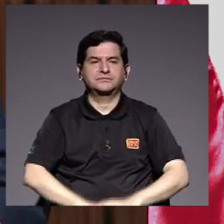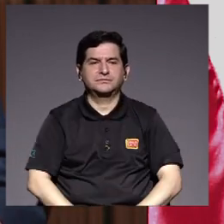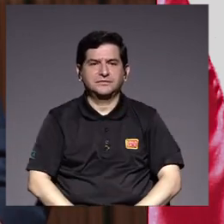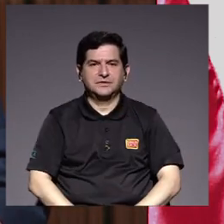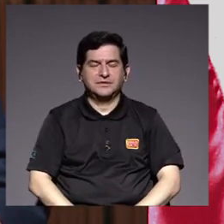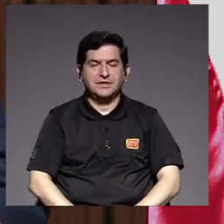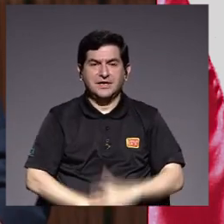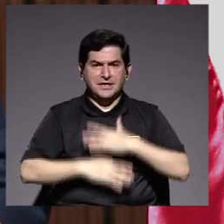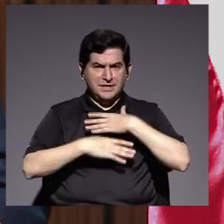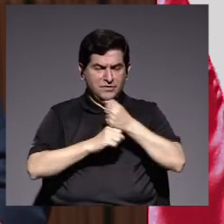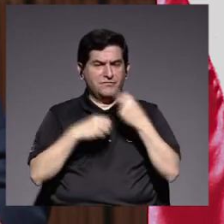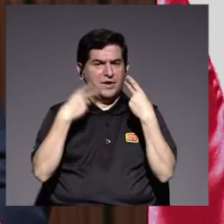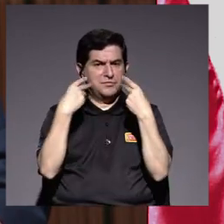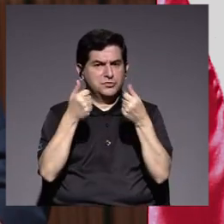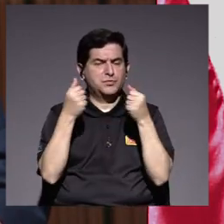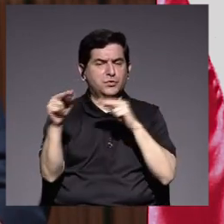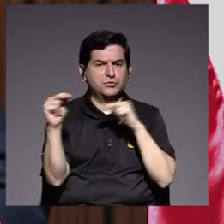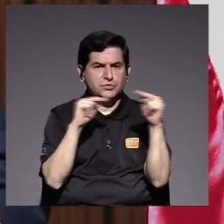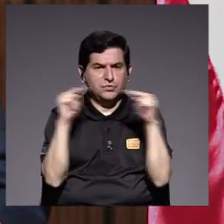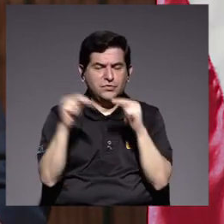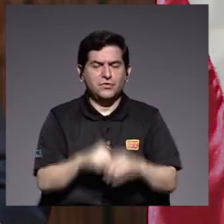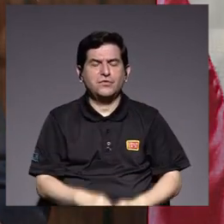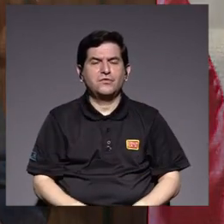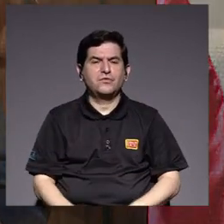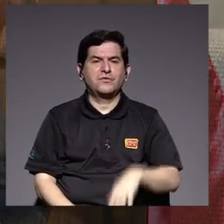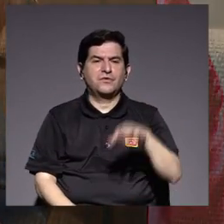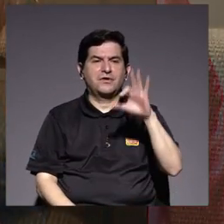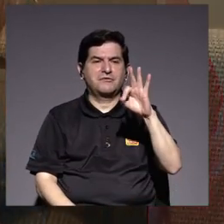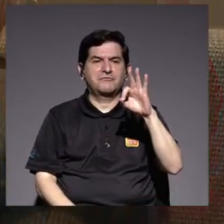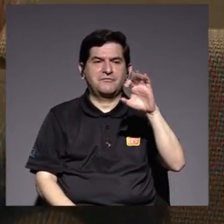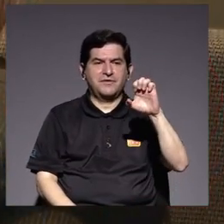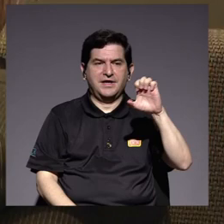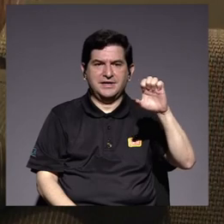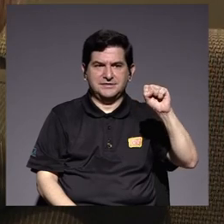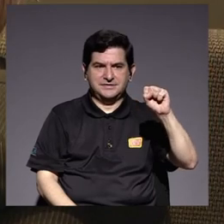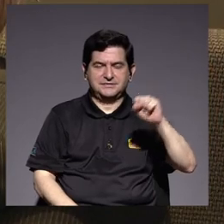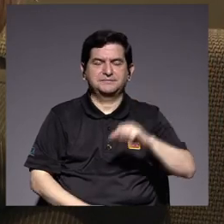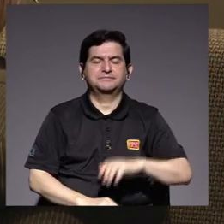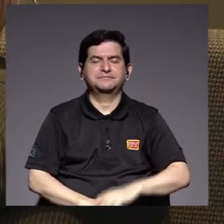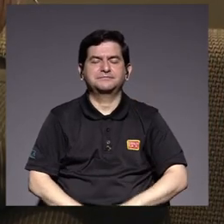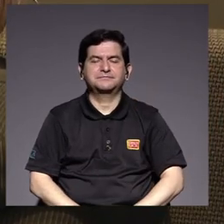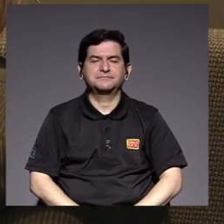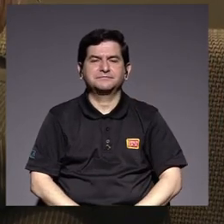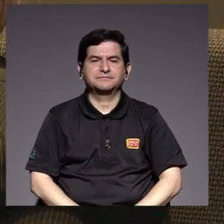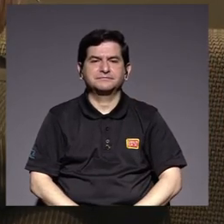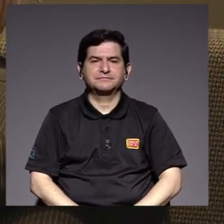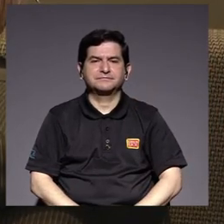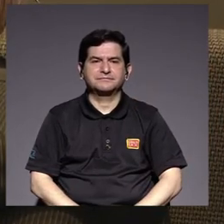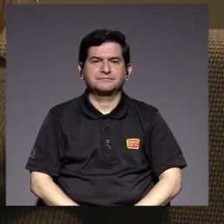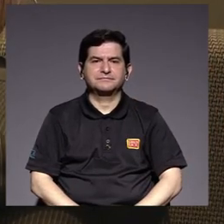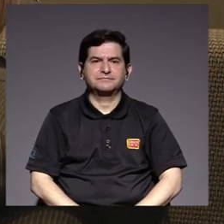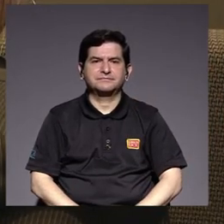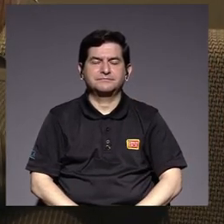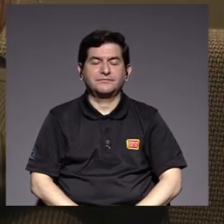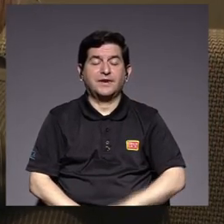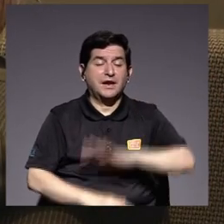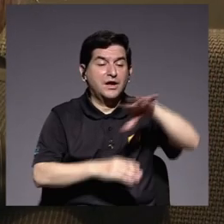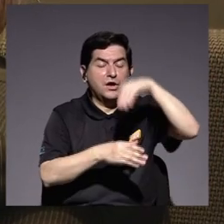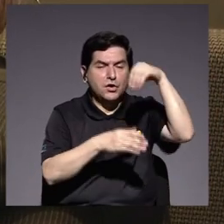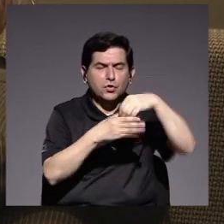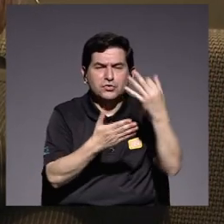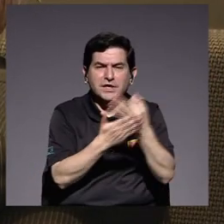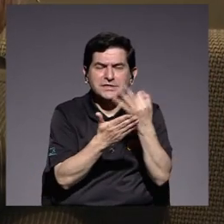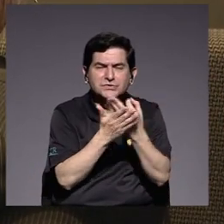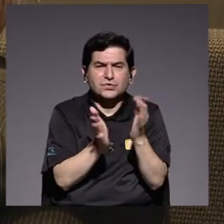confiamos en que muy pronto iniciará la negociación del financiamiento del fondo especial para la educación superior pública FES en un contexto de